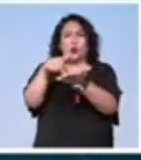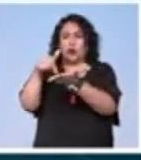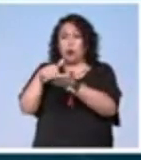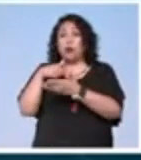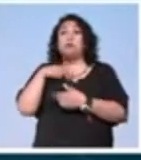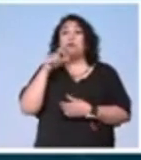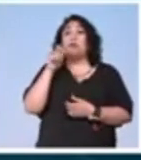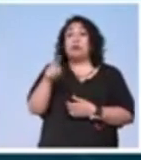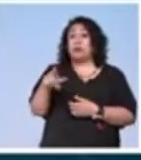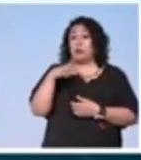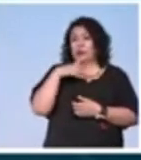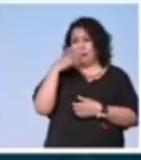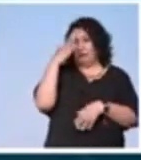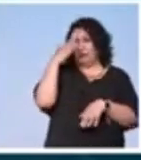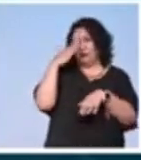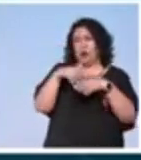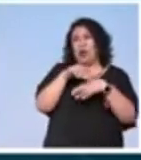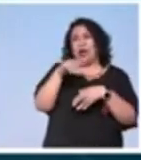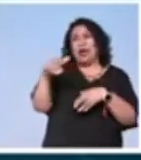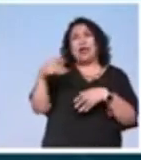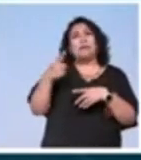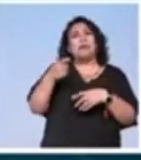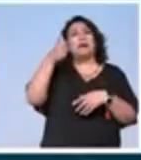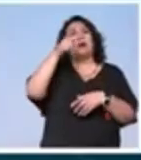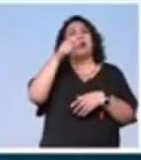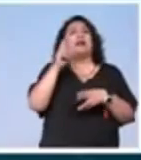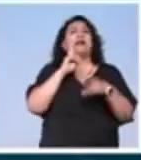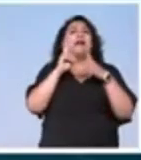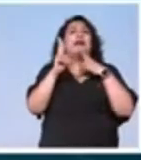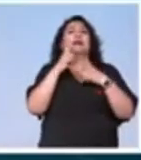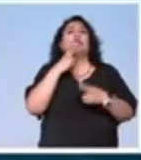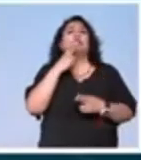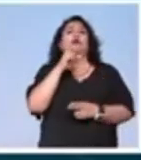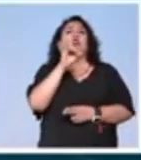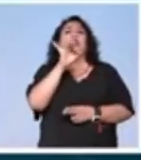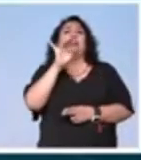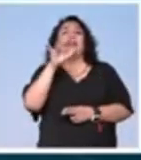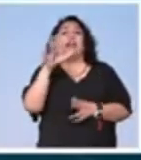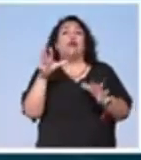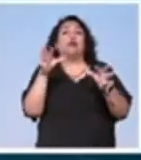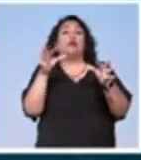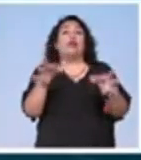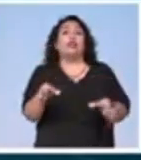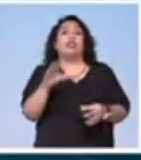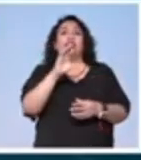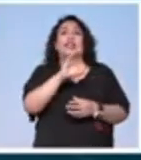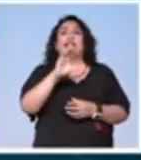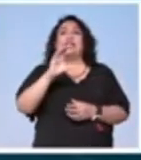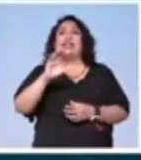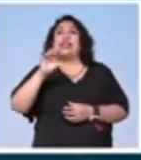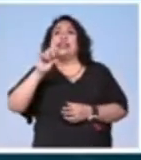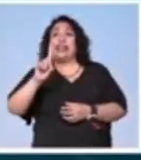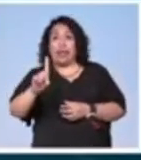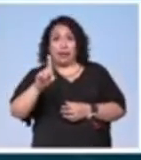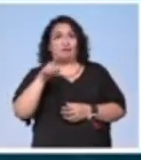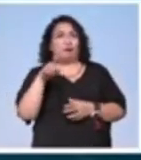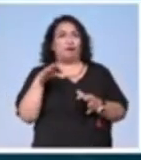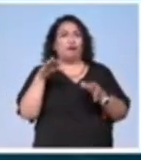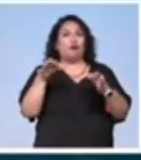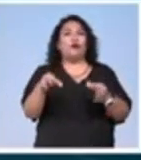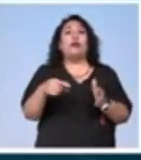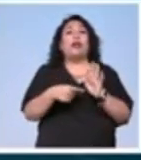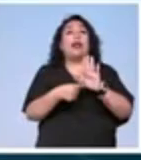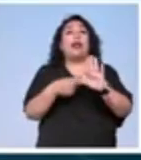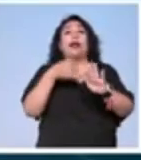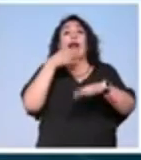Además de realizar este memorial dedicado a la pionera de las narrativas digitales y fundadora del Centro Cultural Digital, se dio